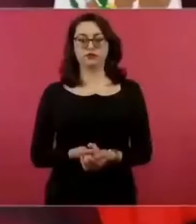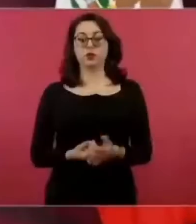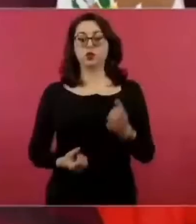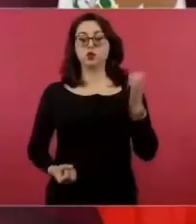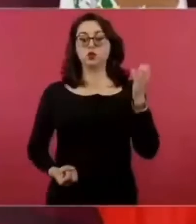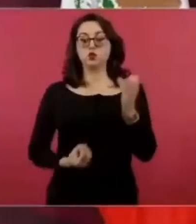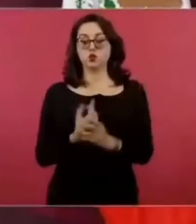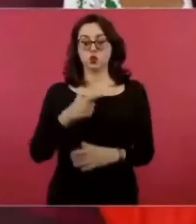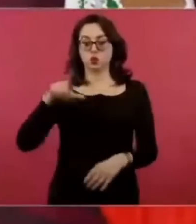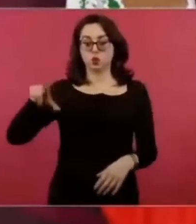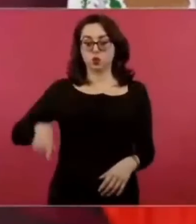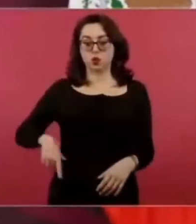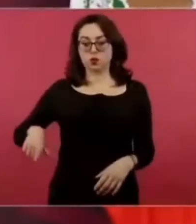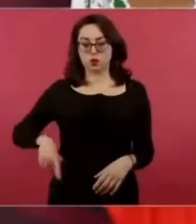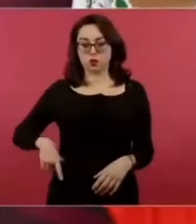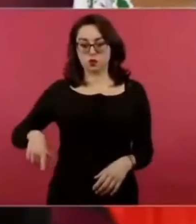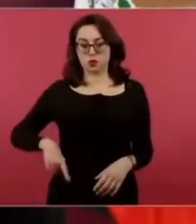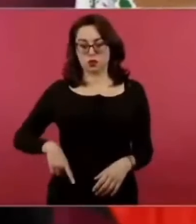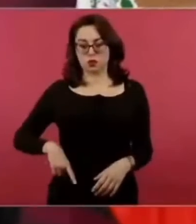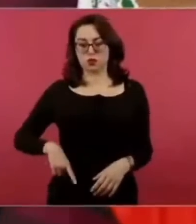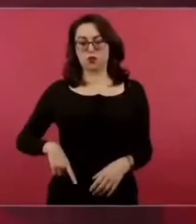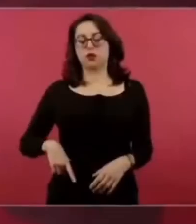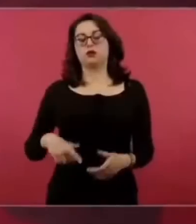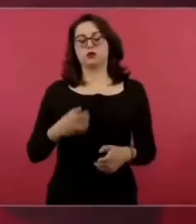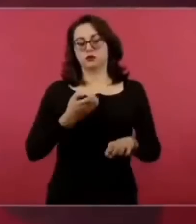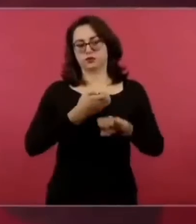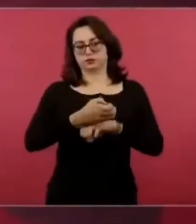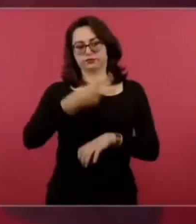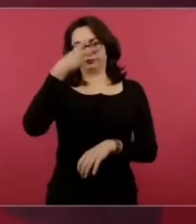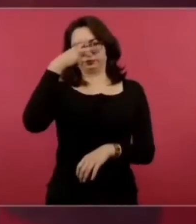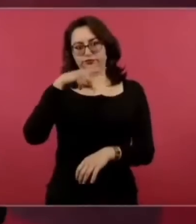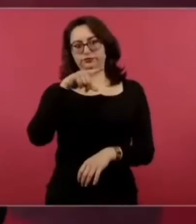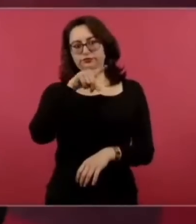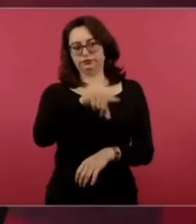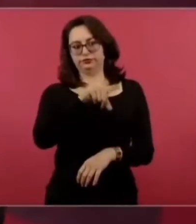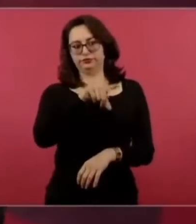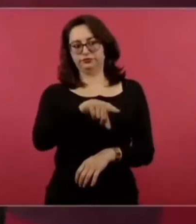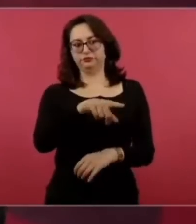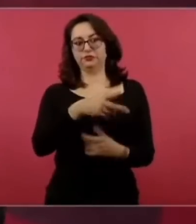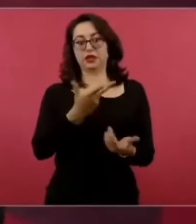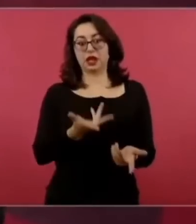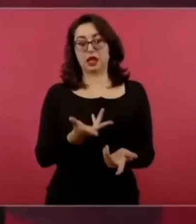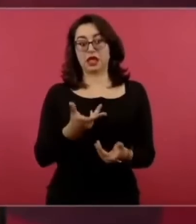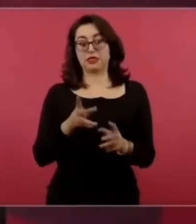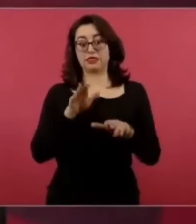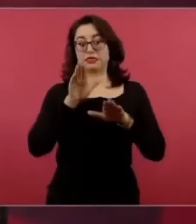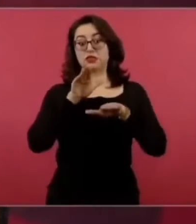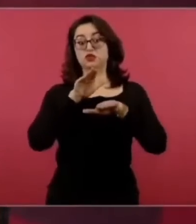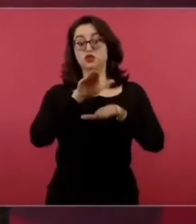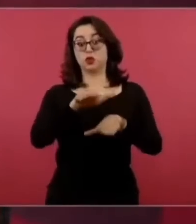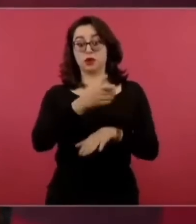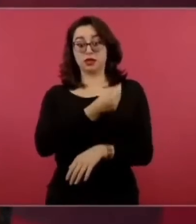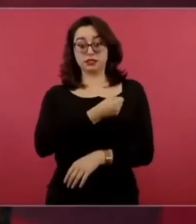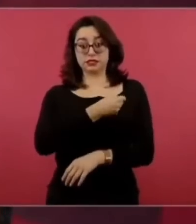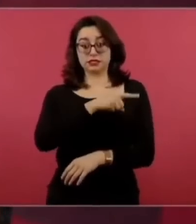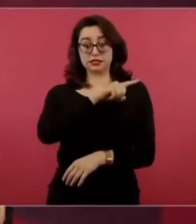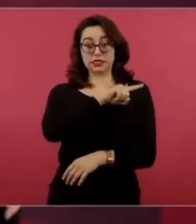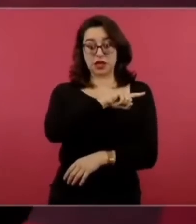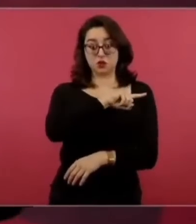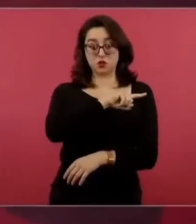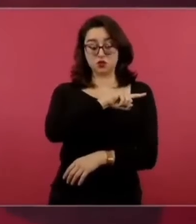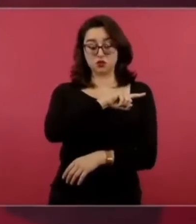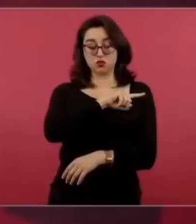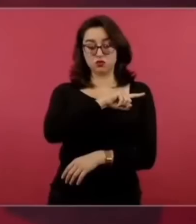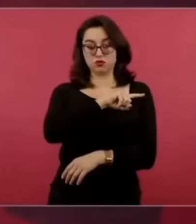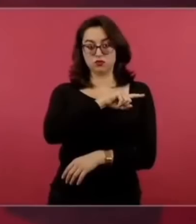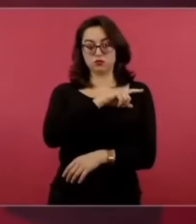bienestar porque el estado de méxico va a integrarse se va